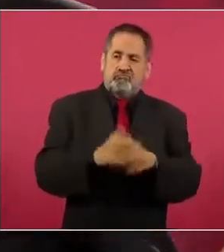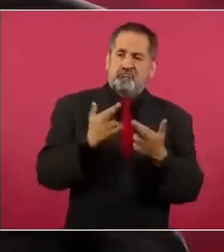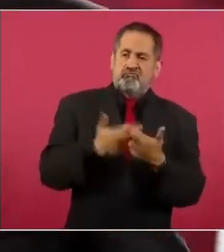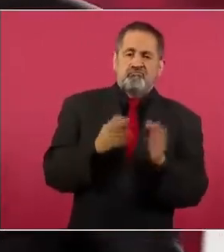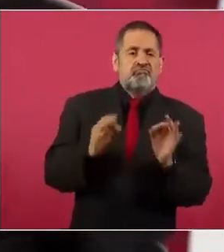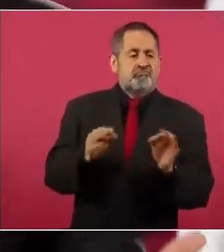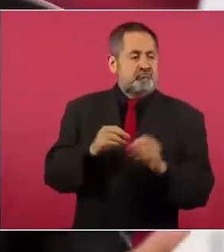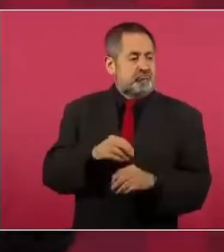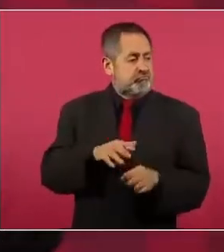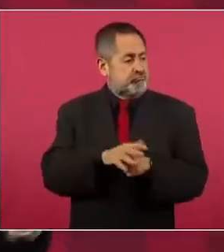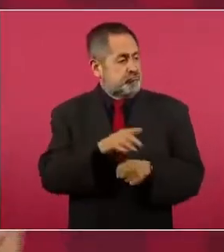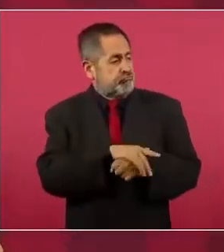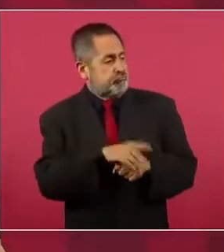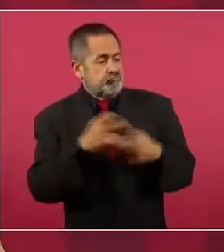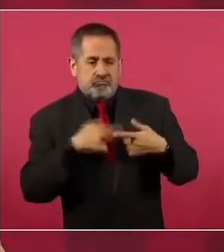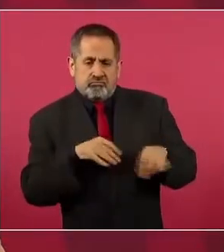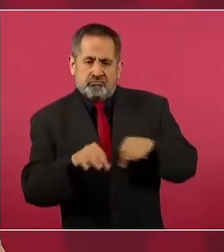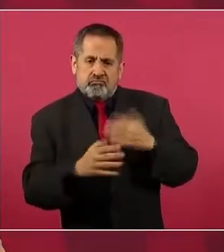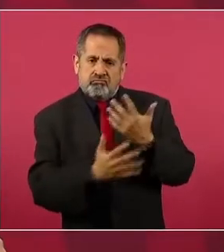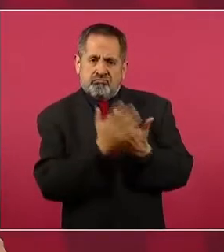mano de obra.